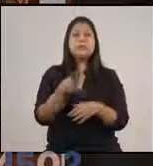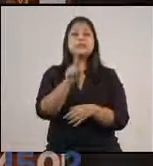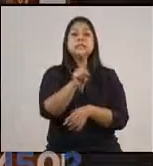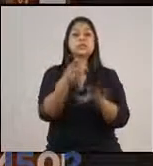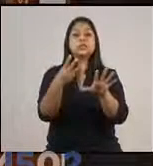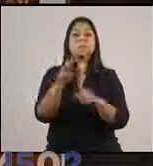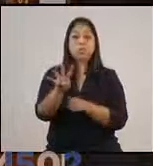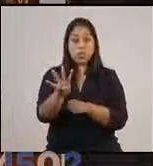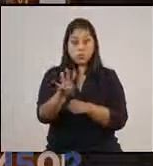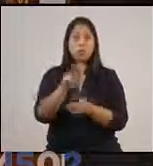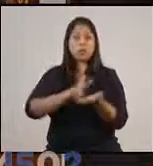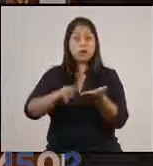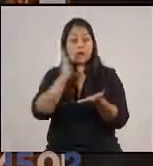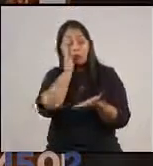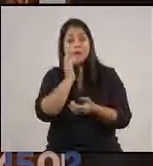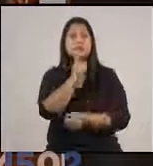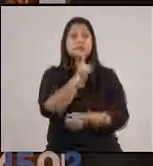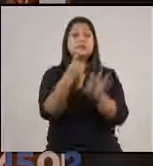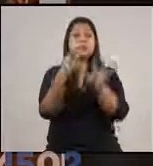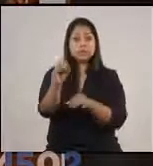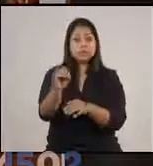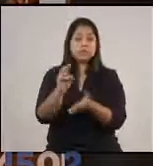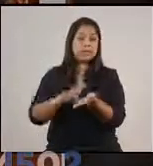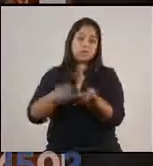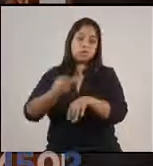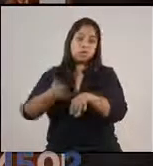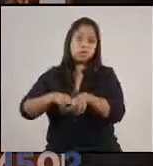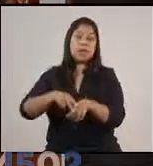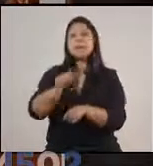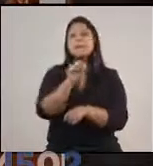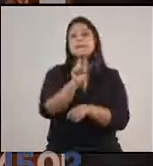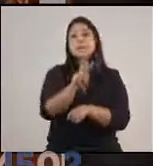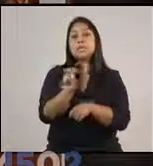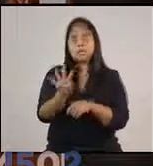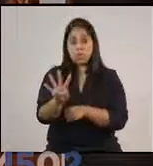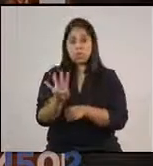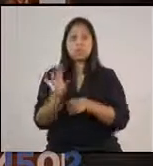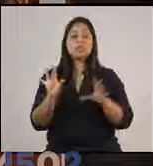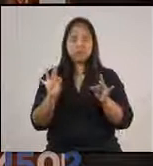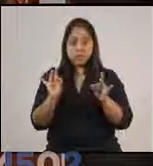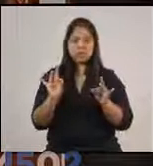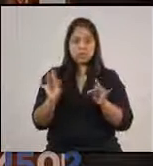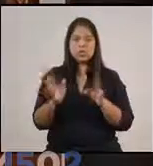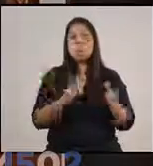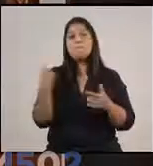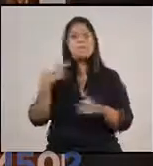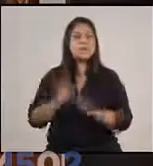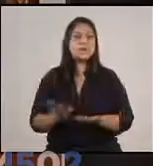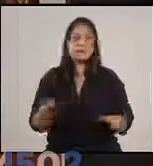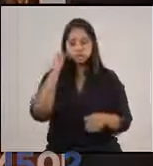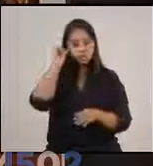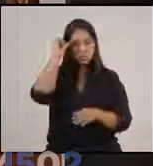cuales 160 son de encamamiento y 24 son de intensivo, tanto pediátricos como de adultos.